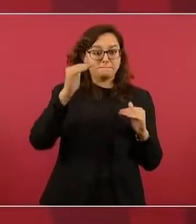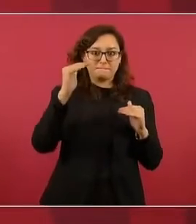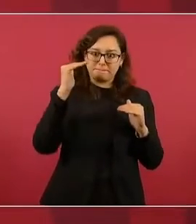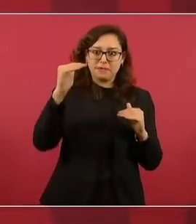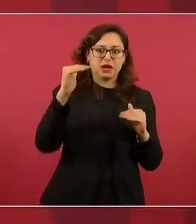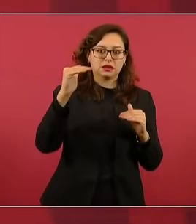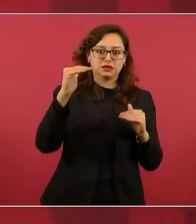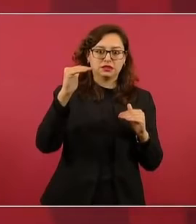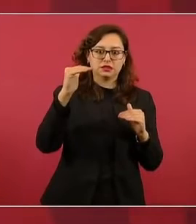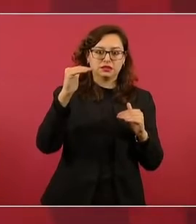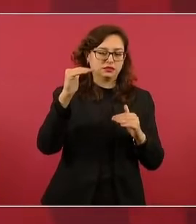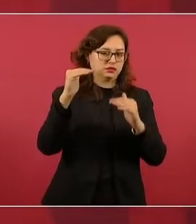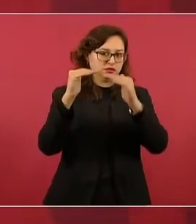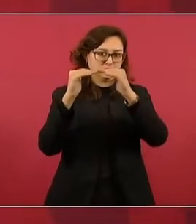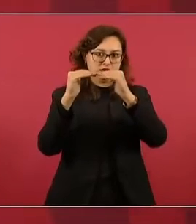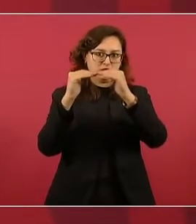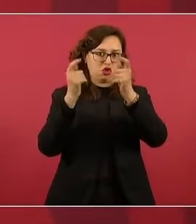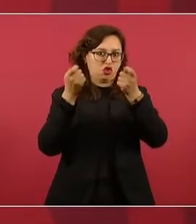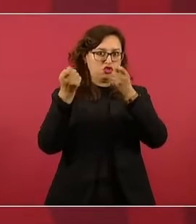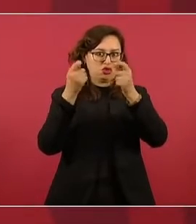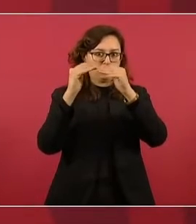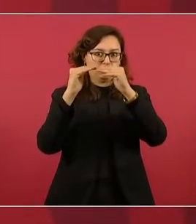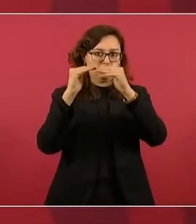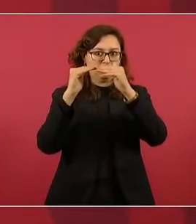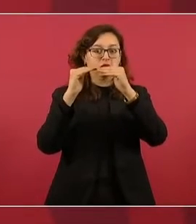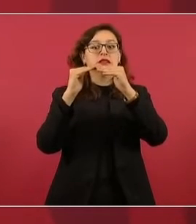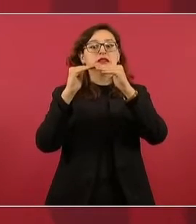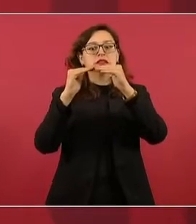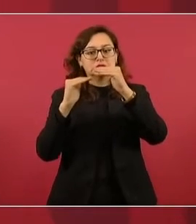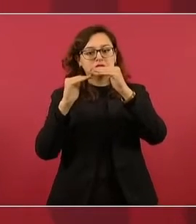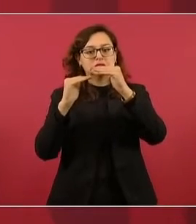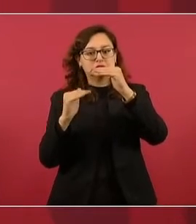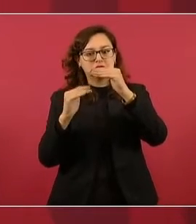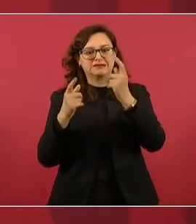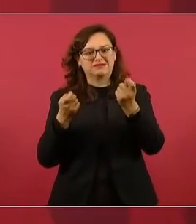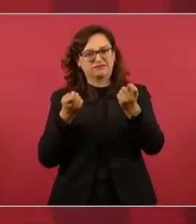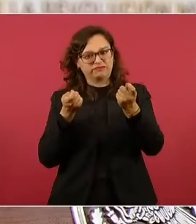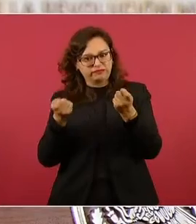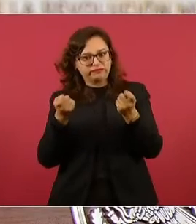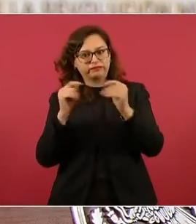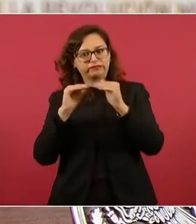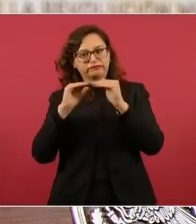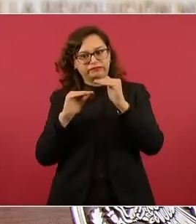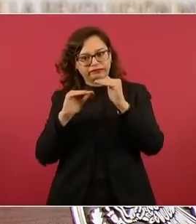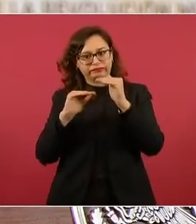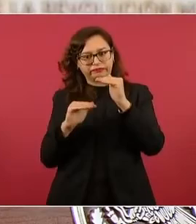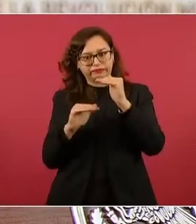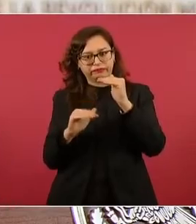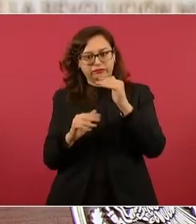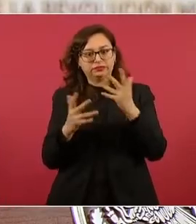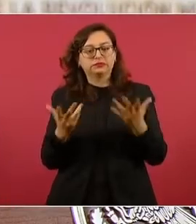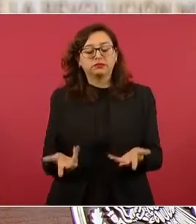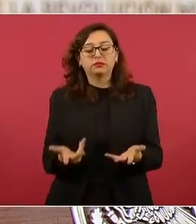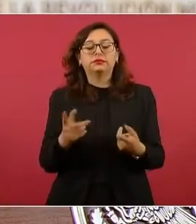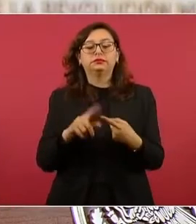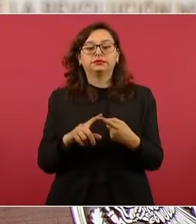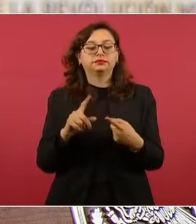muchísimo en robo